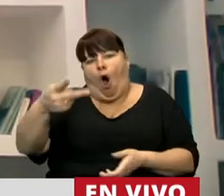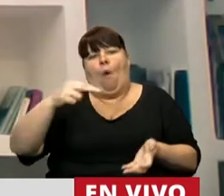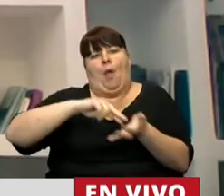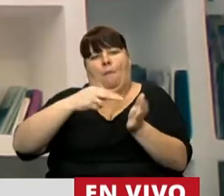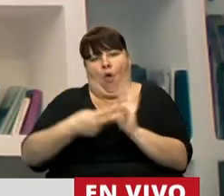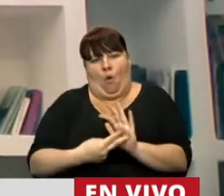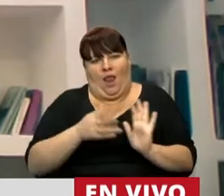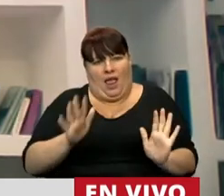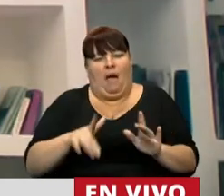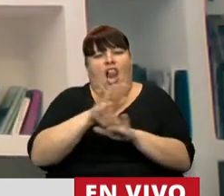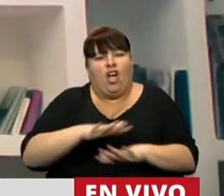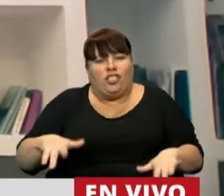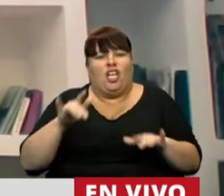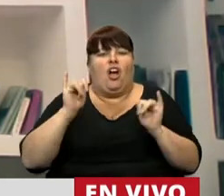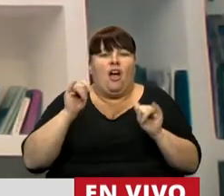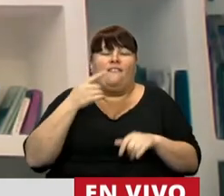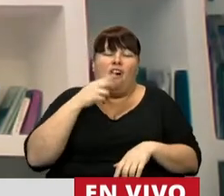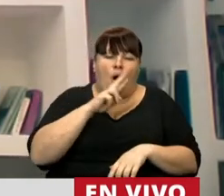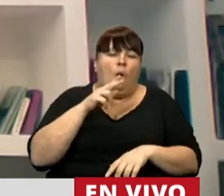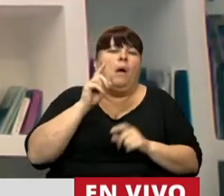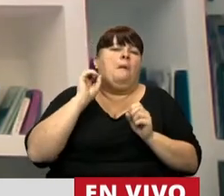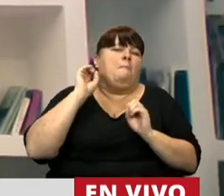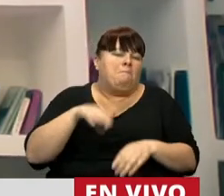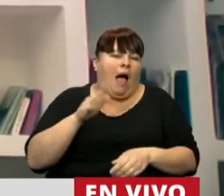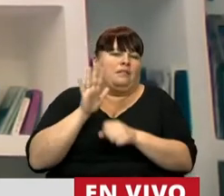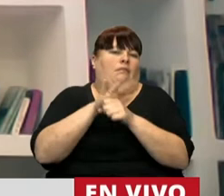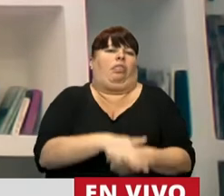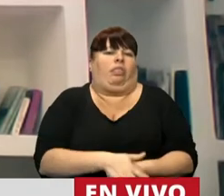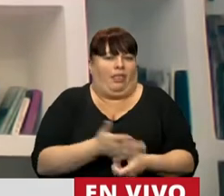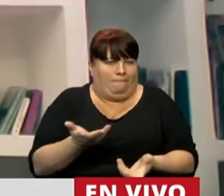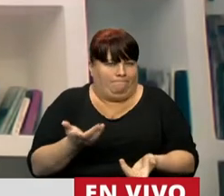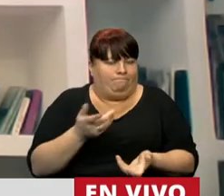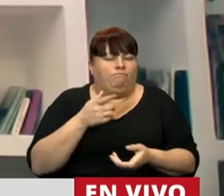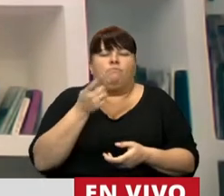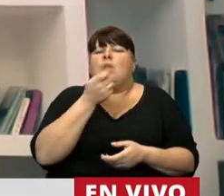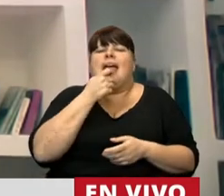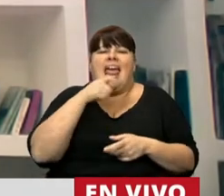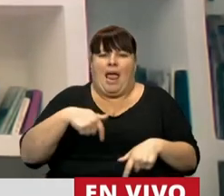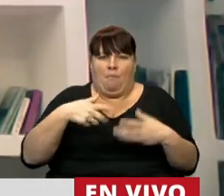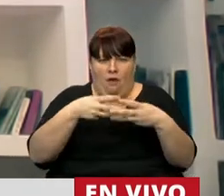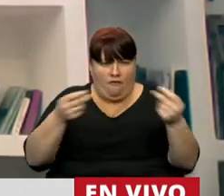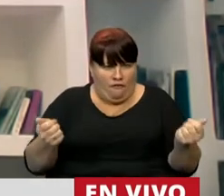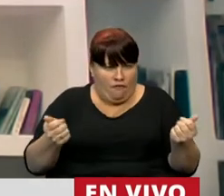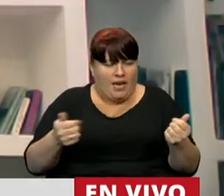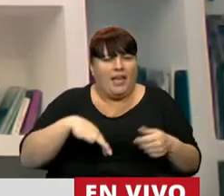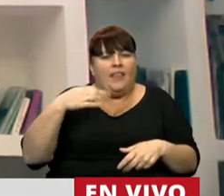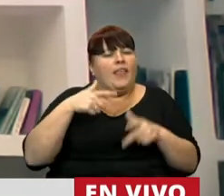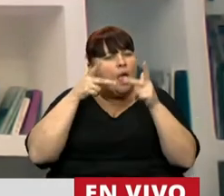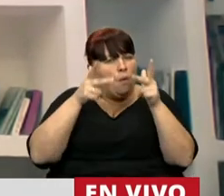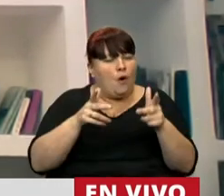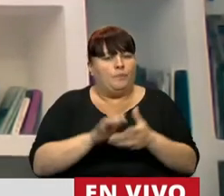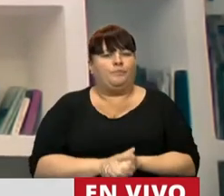generar más niños, niñas y adolescentes vulnerados. Como simplemente como ejemplo y para cerrar, debo decir